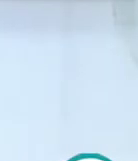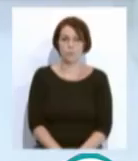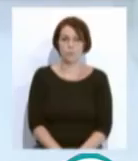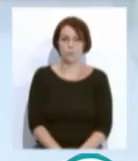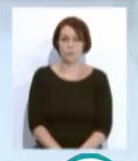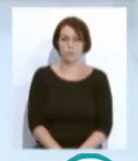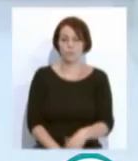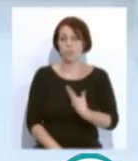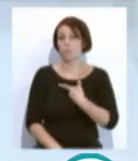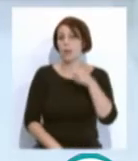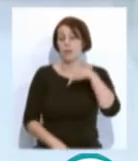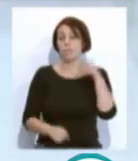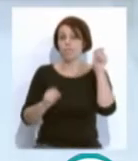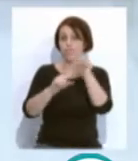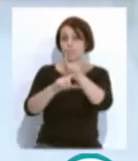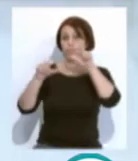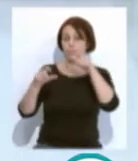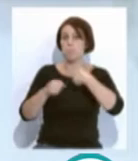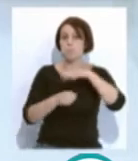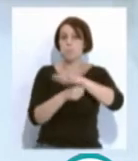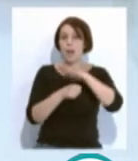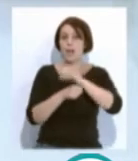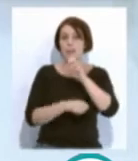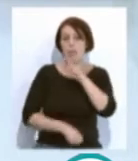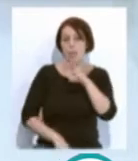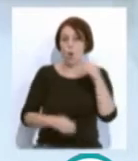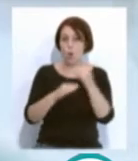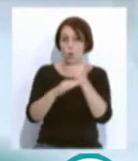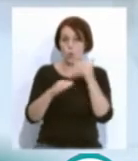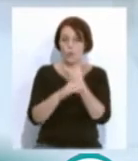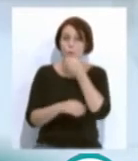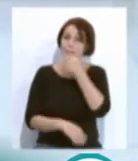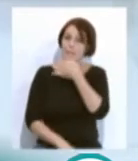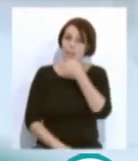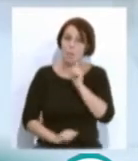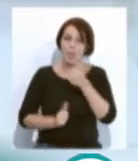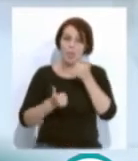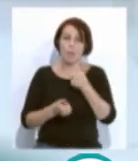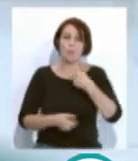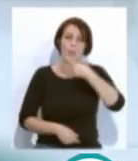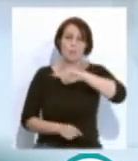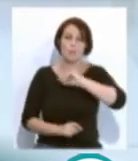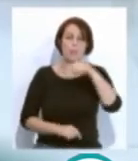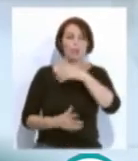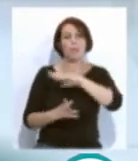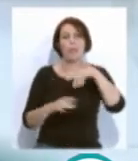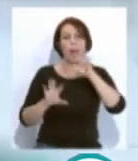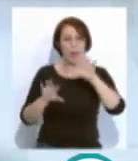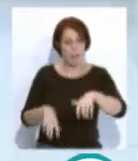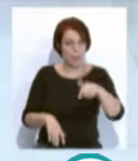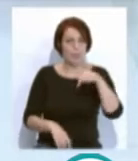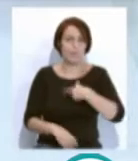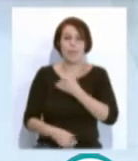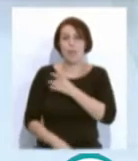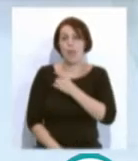Sin duda es la imagen de este martes 13 de octubre. Muy buenas tardes, comenzamos nuestra primera edición de Noticias Cádiz.